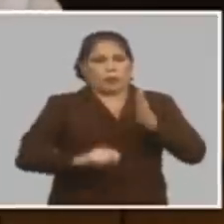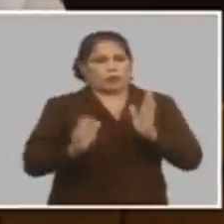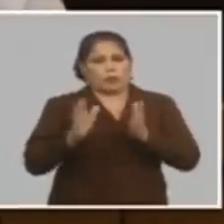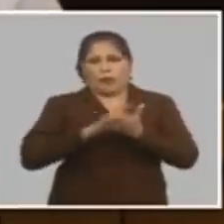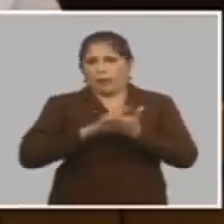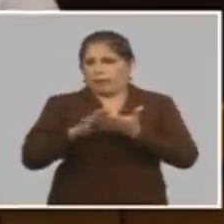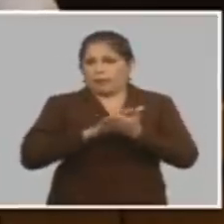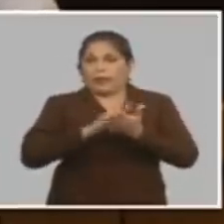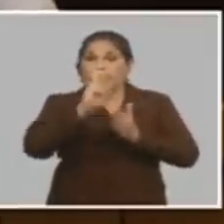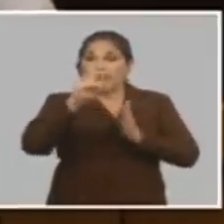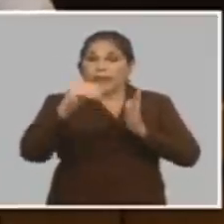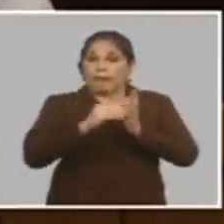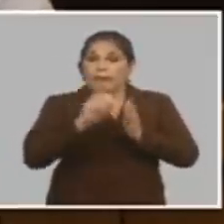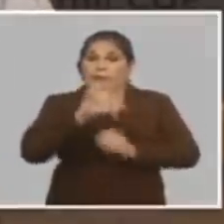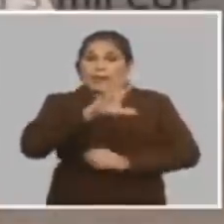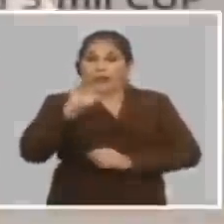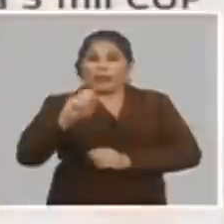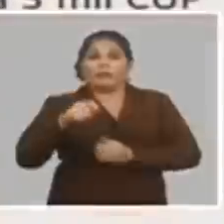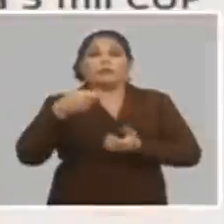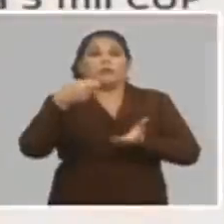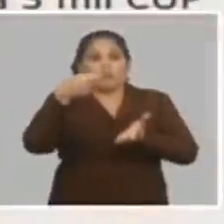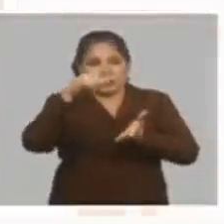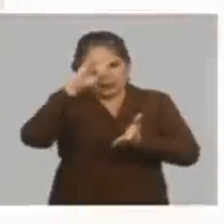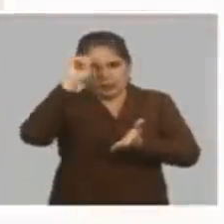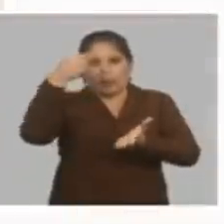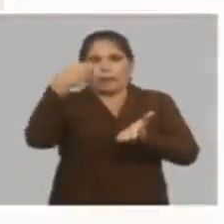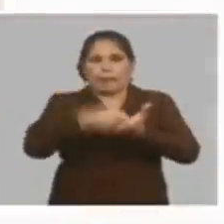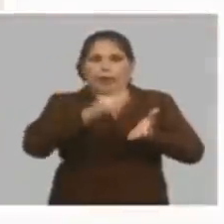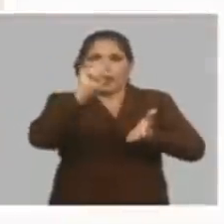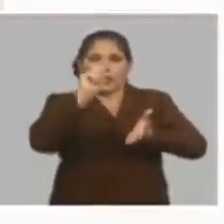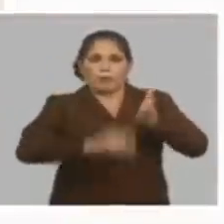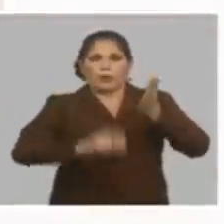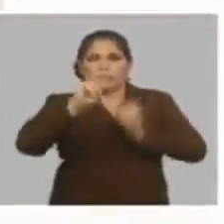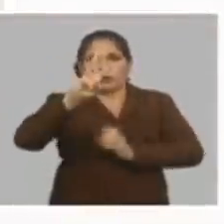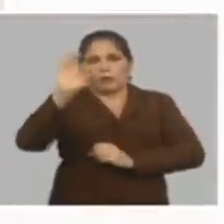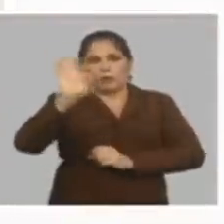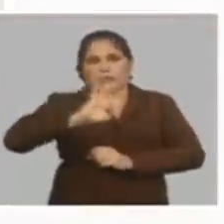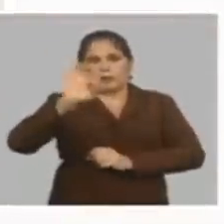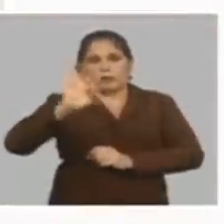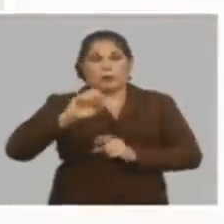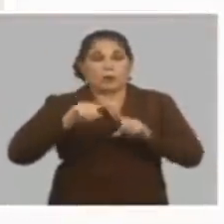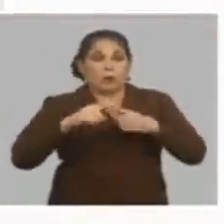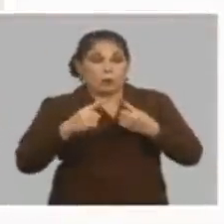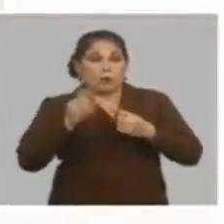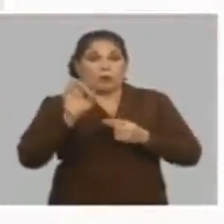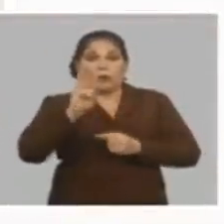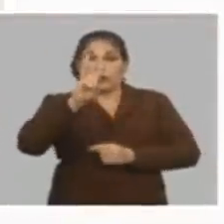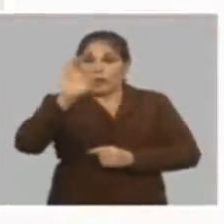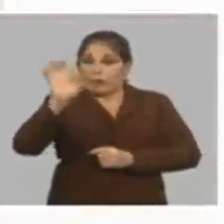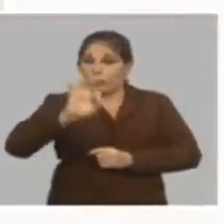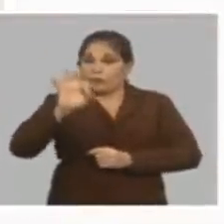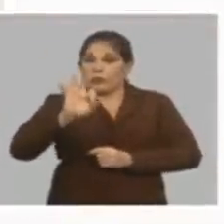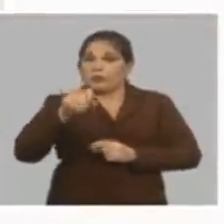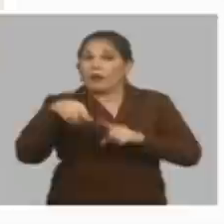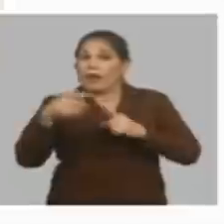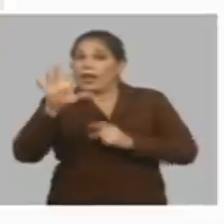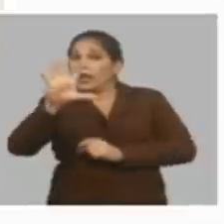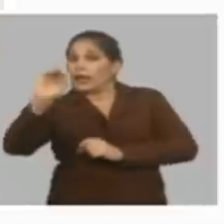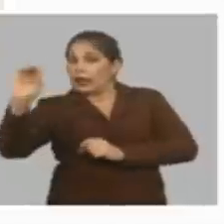3 mil 500 pesos si pagan un 3% impuesto por tanto un 3% de 500